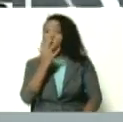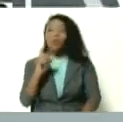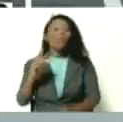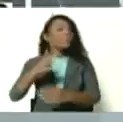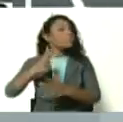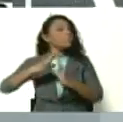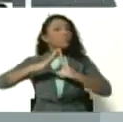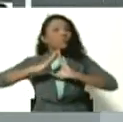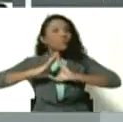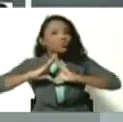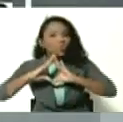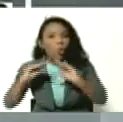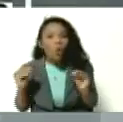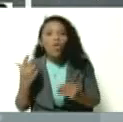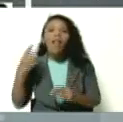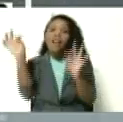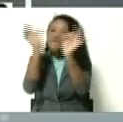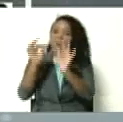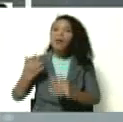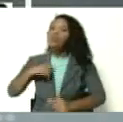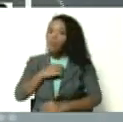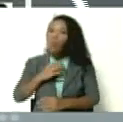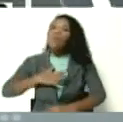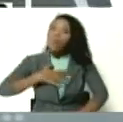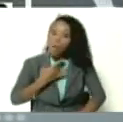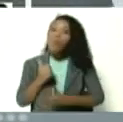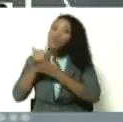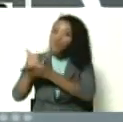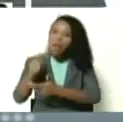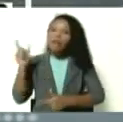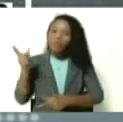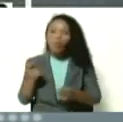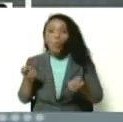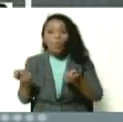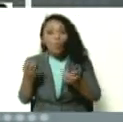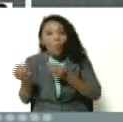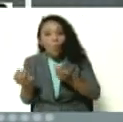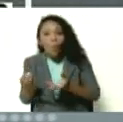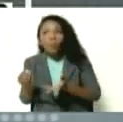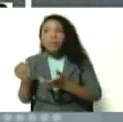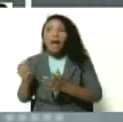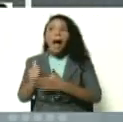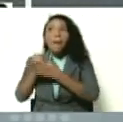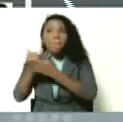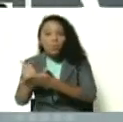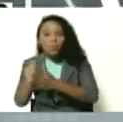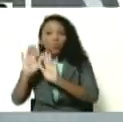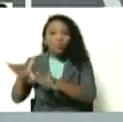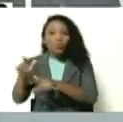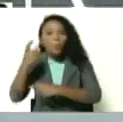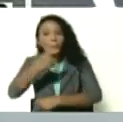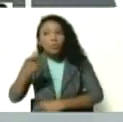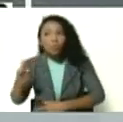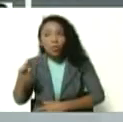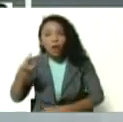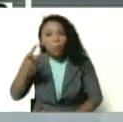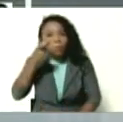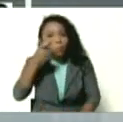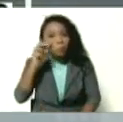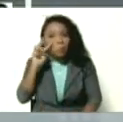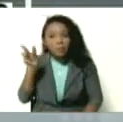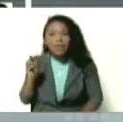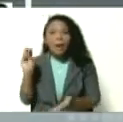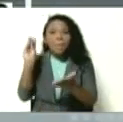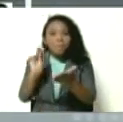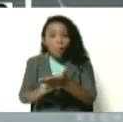todas las medidas preventivas que nosotros podamos hacer. Nuestros conductores y la gente que escolta se les aplicó la prueba de